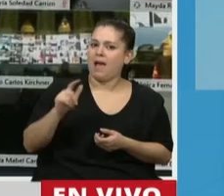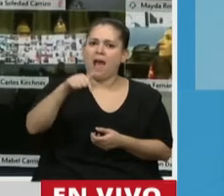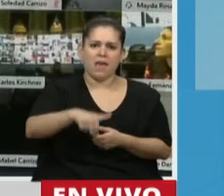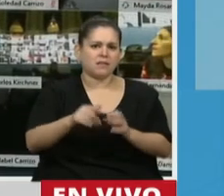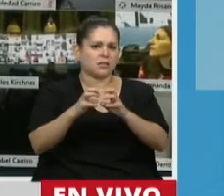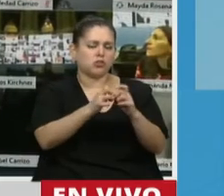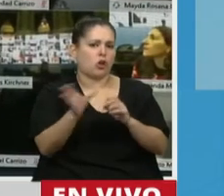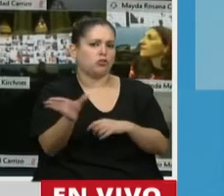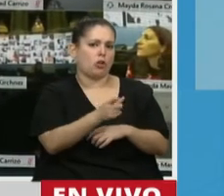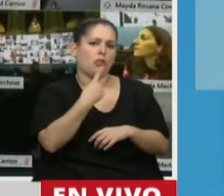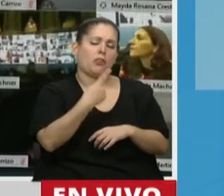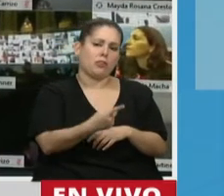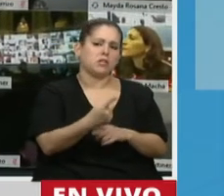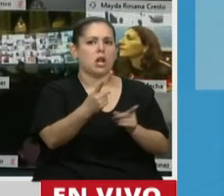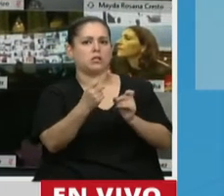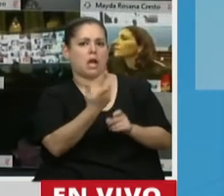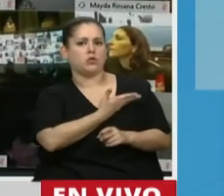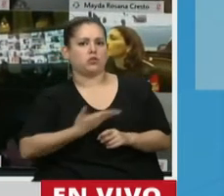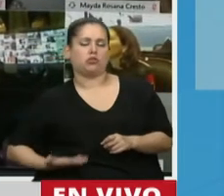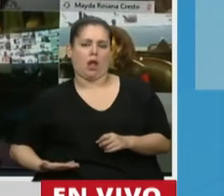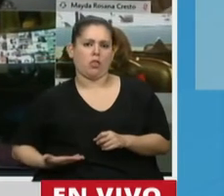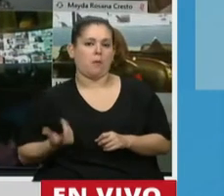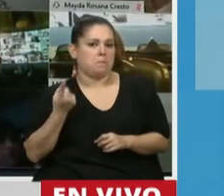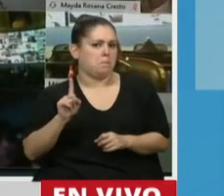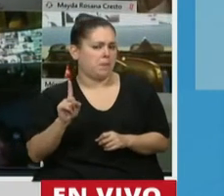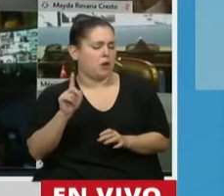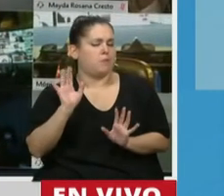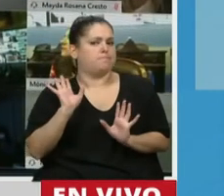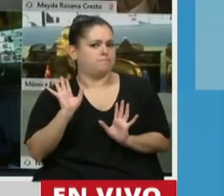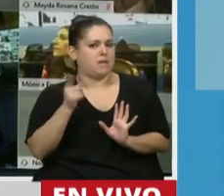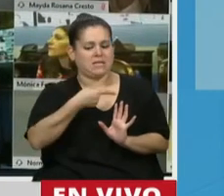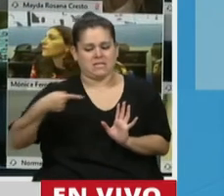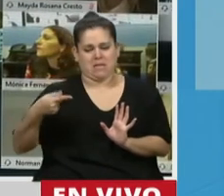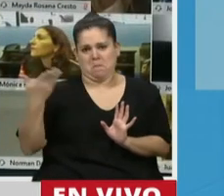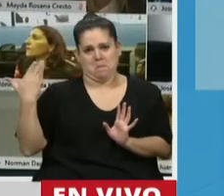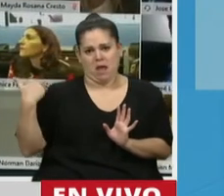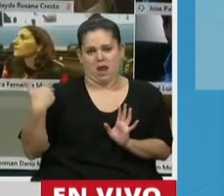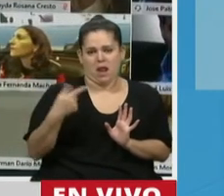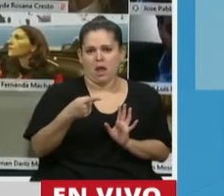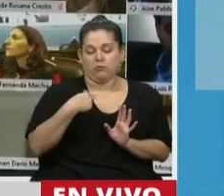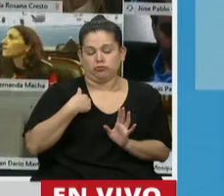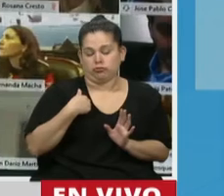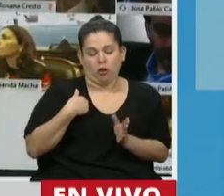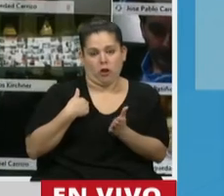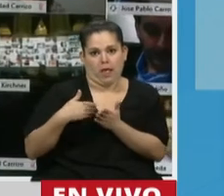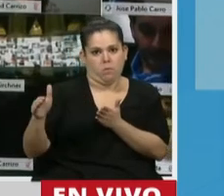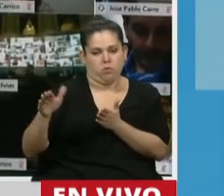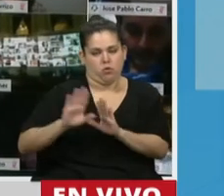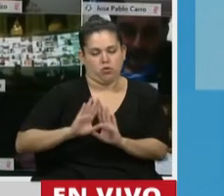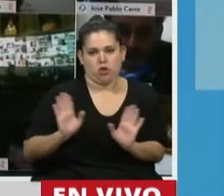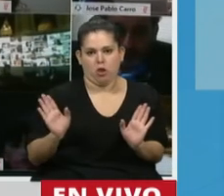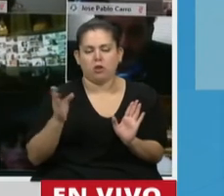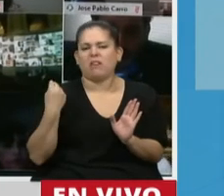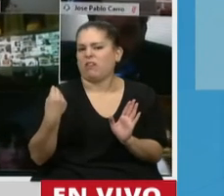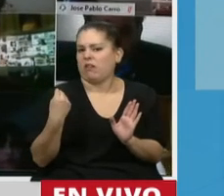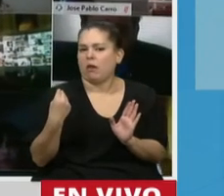reconocimos lo necesario que es el Estado. Y ahí veo los hechos de esta semana, de los cuales repudio con muchos de mis compañeros de bloque,